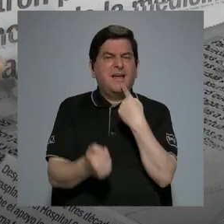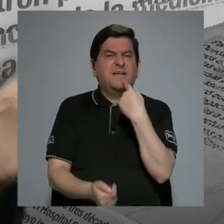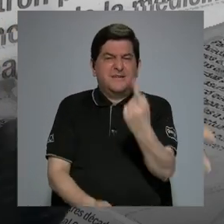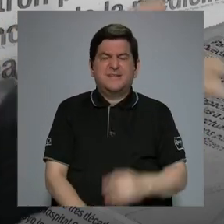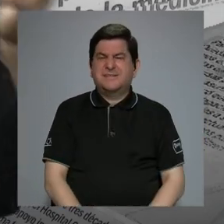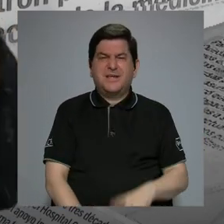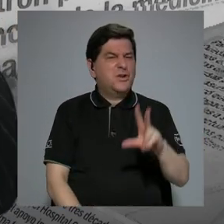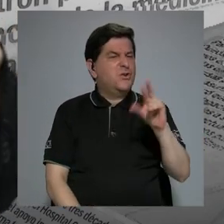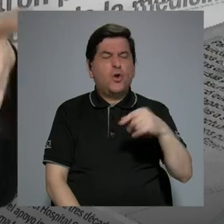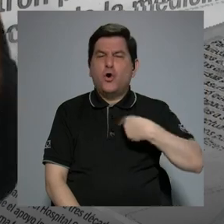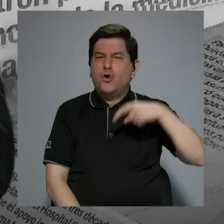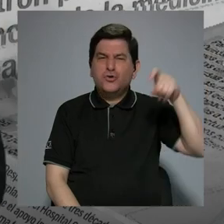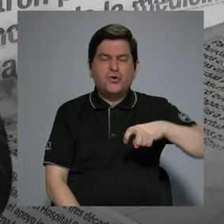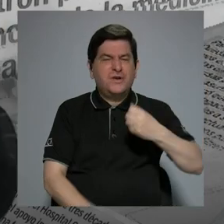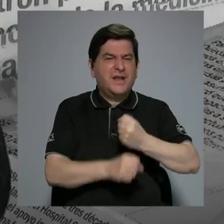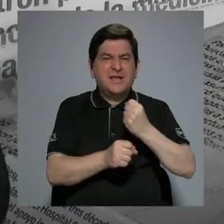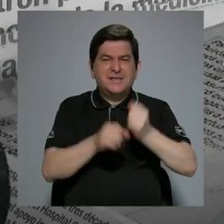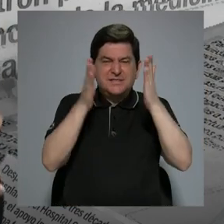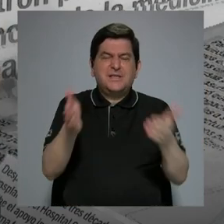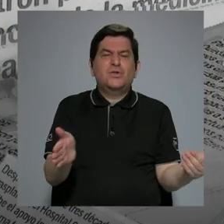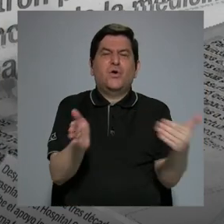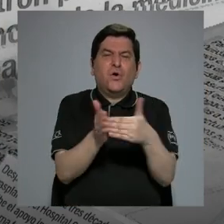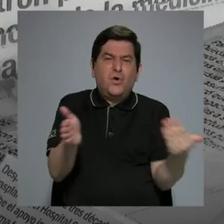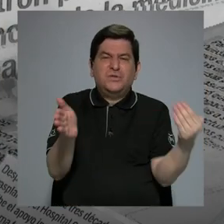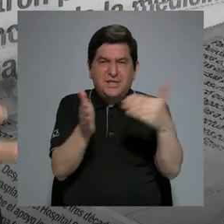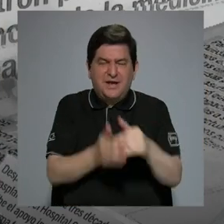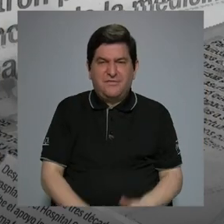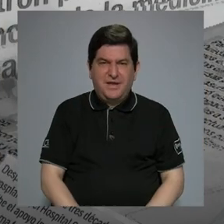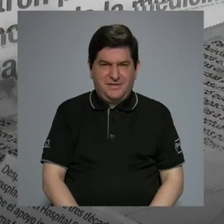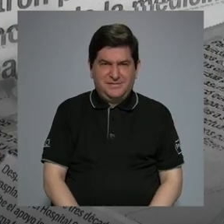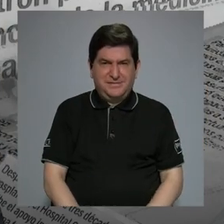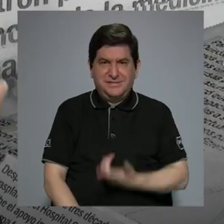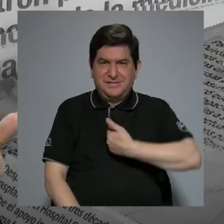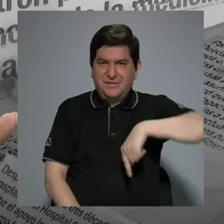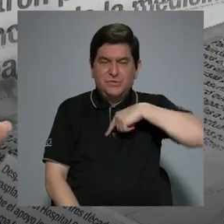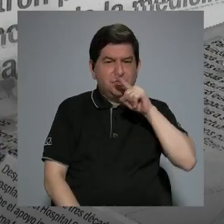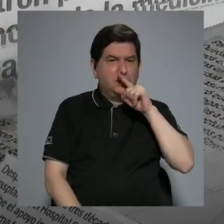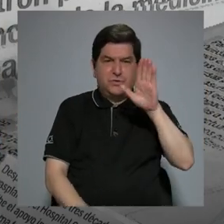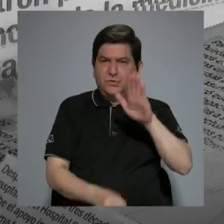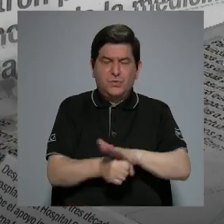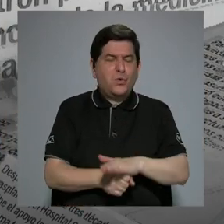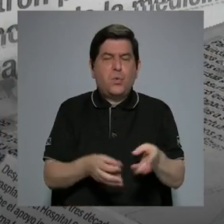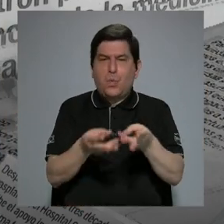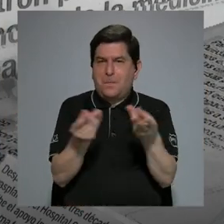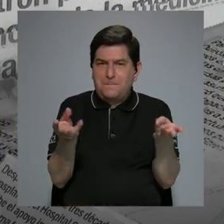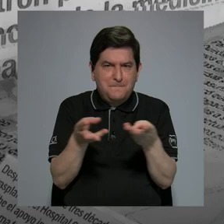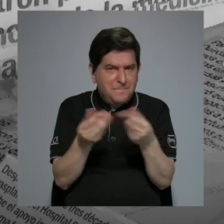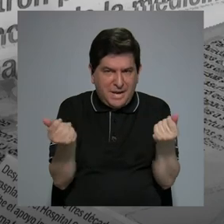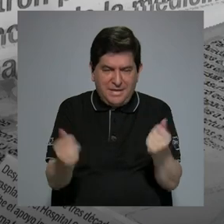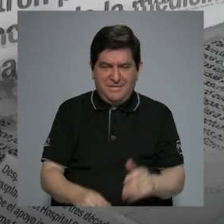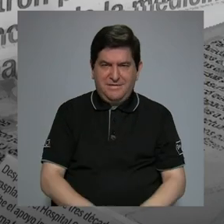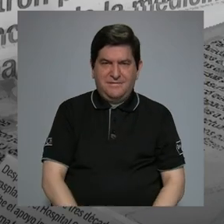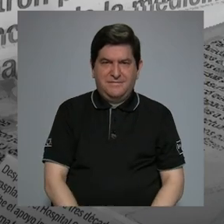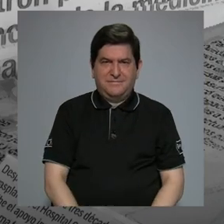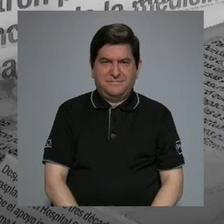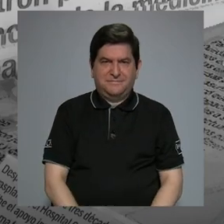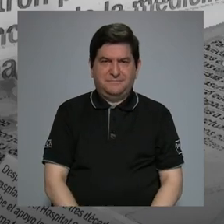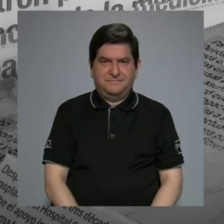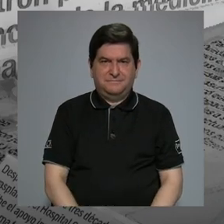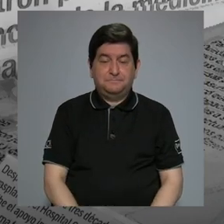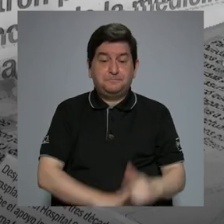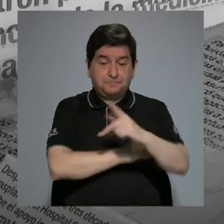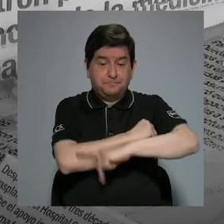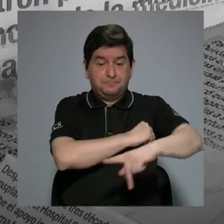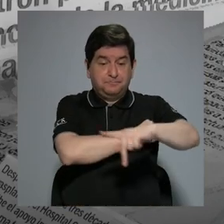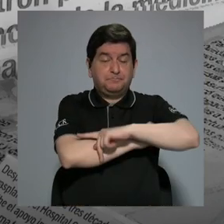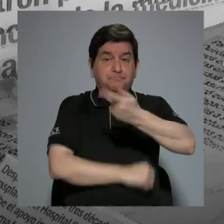que no, necesito a los empleados de regreso porque no estamos dando la productividad y con esto le digo que en el